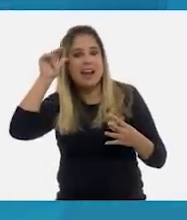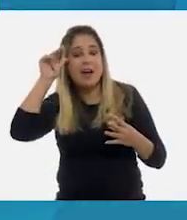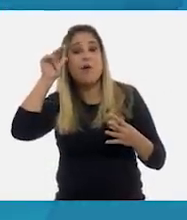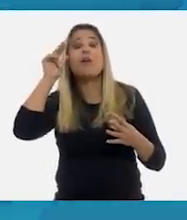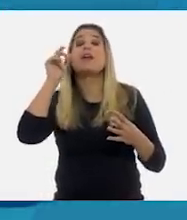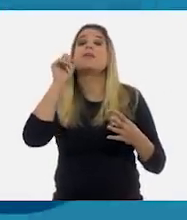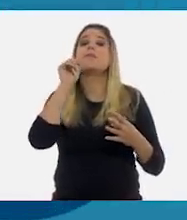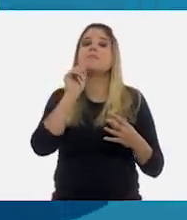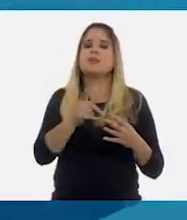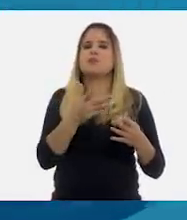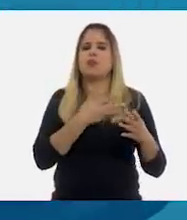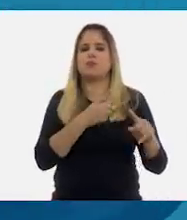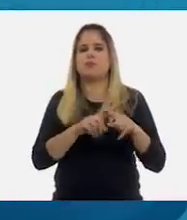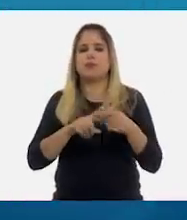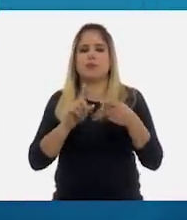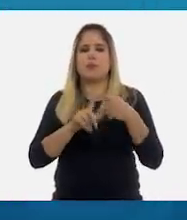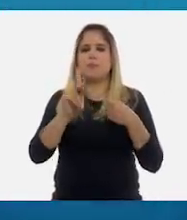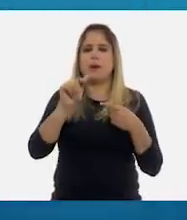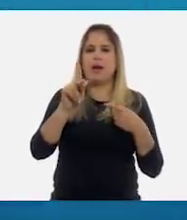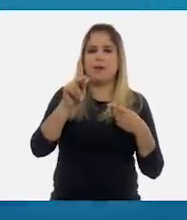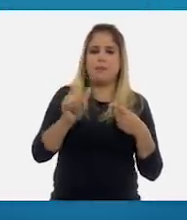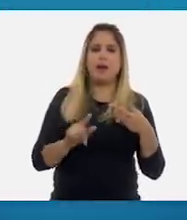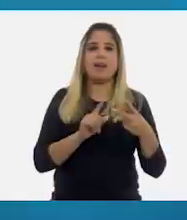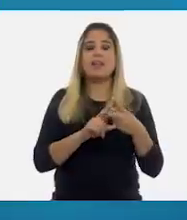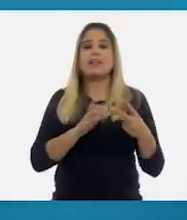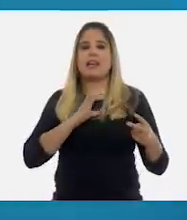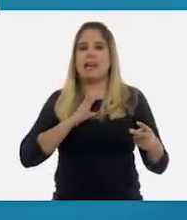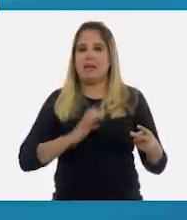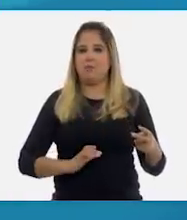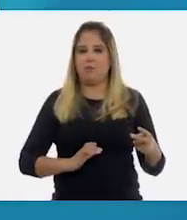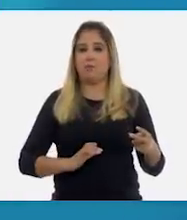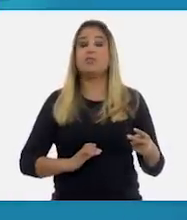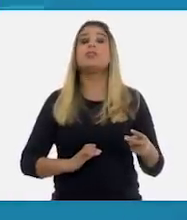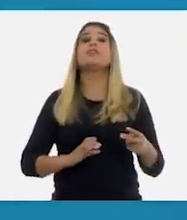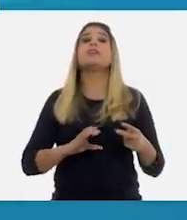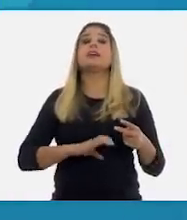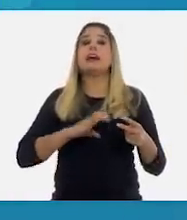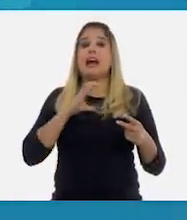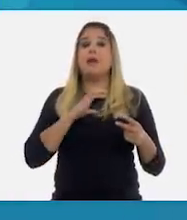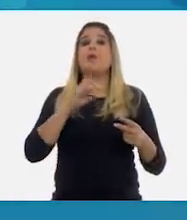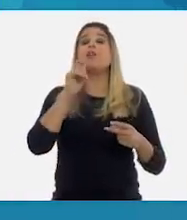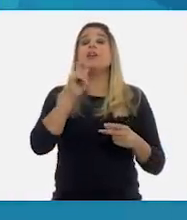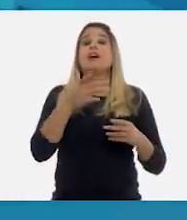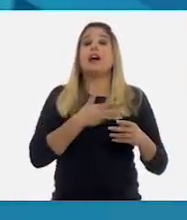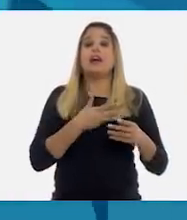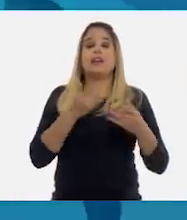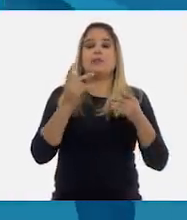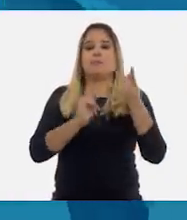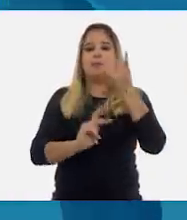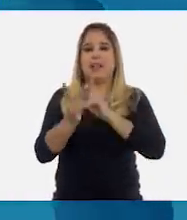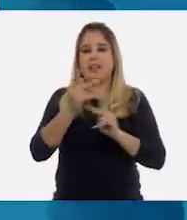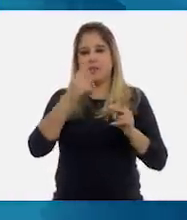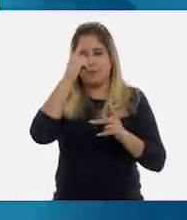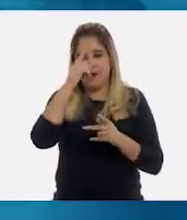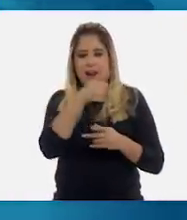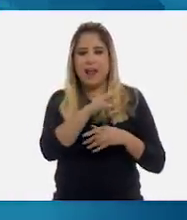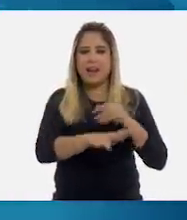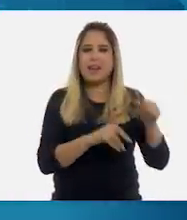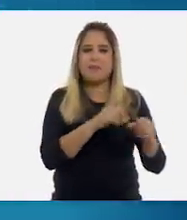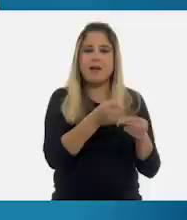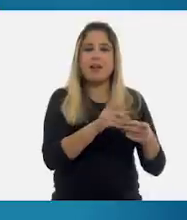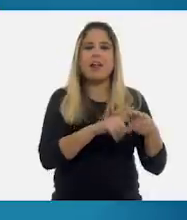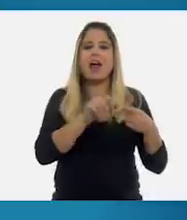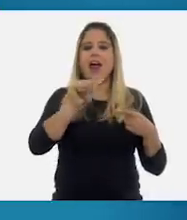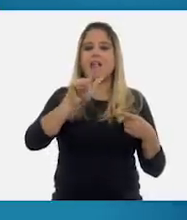también tubérculos como la papa y el camote. Forrajes que son cultivos para el ganado, como la